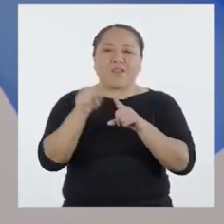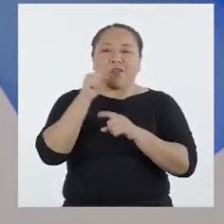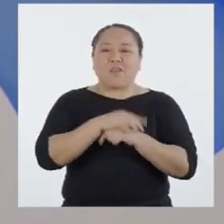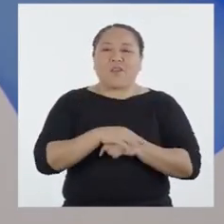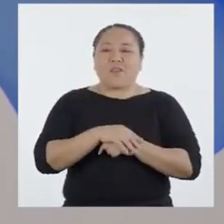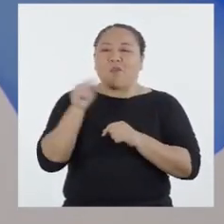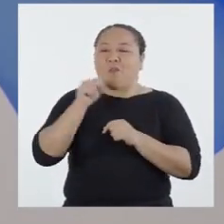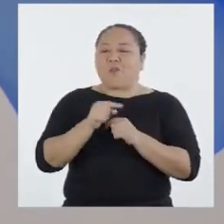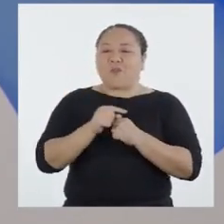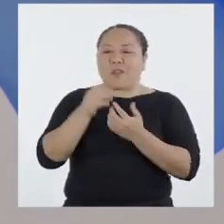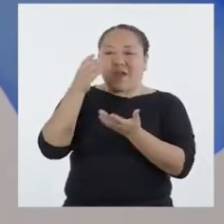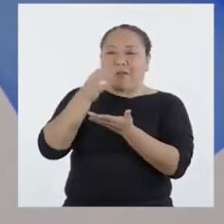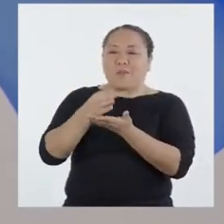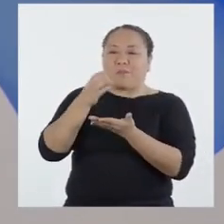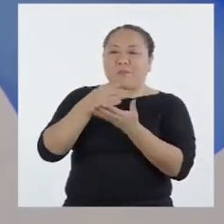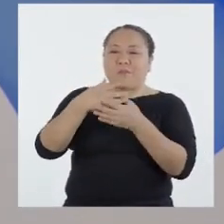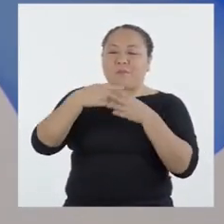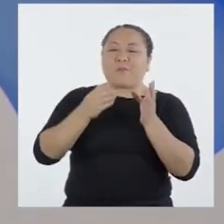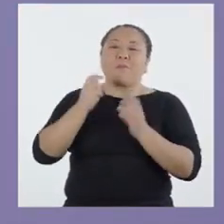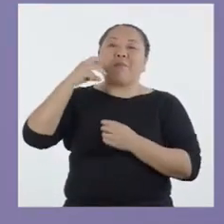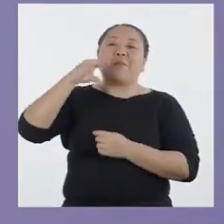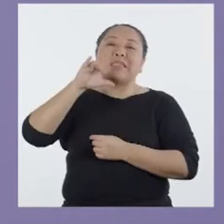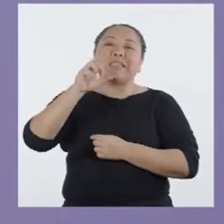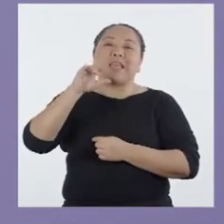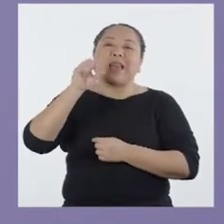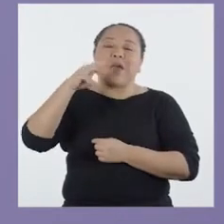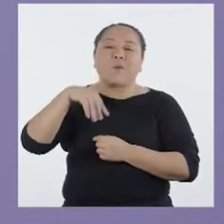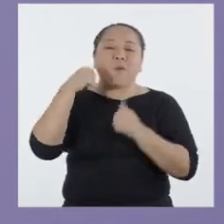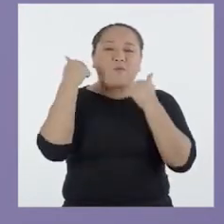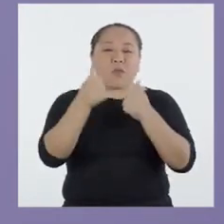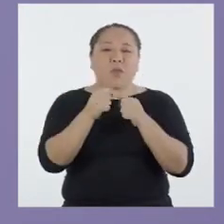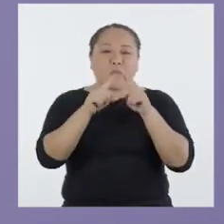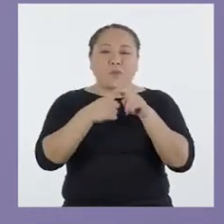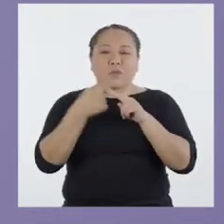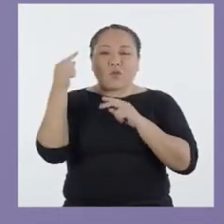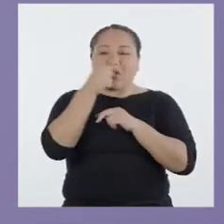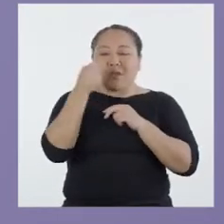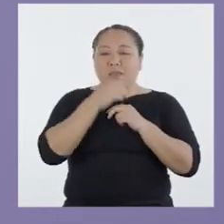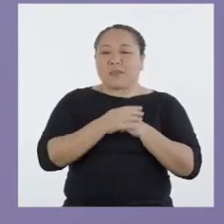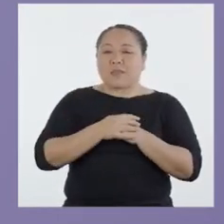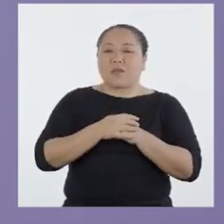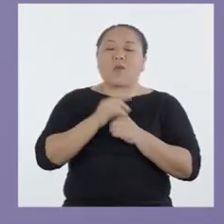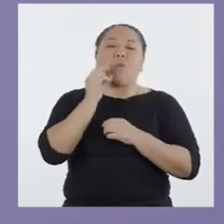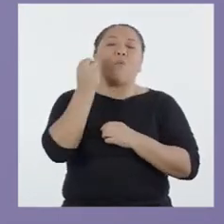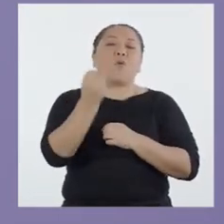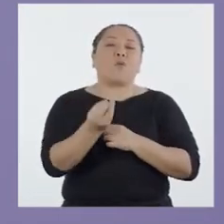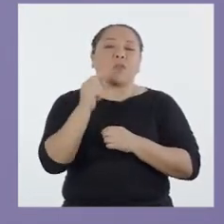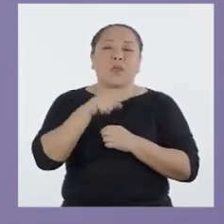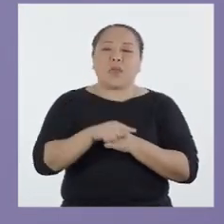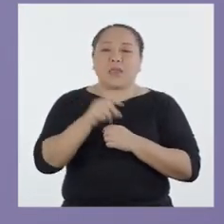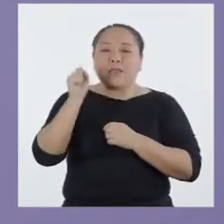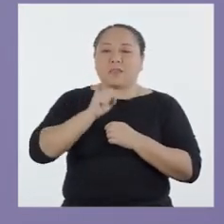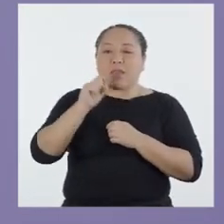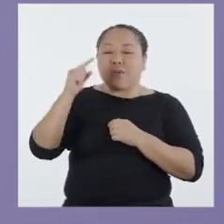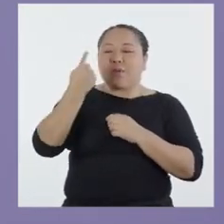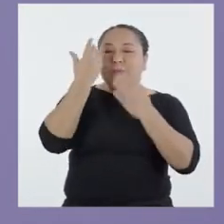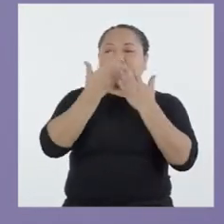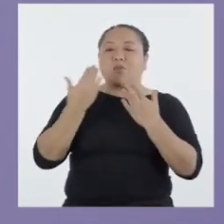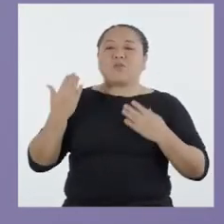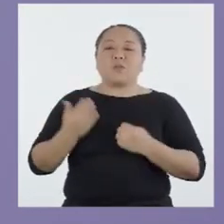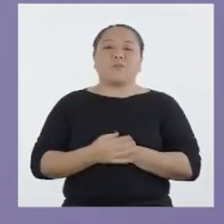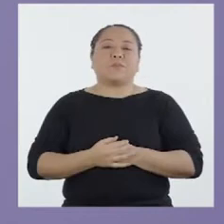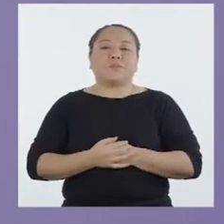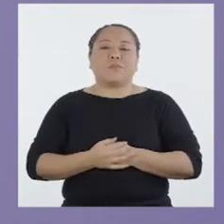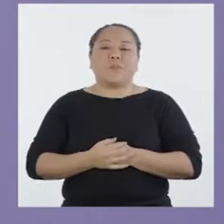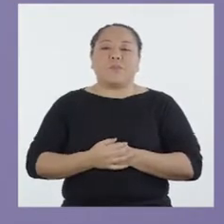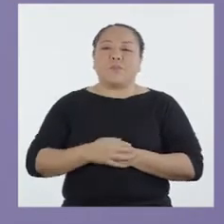tengo una macetita de cerámica. ¡Muy bien! Empezando con esa macetita, porque justamente el primer